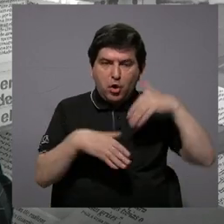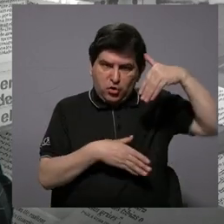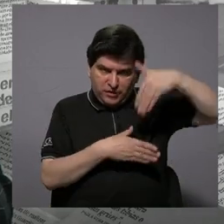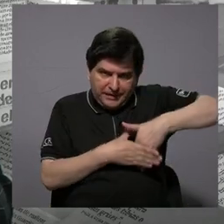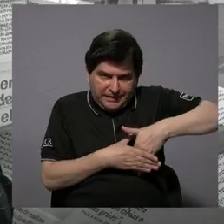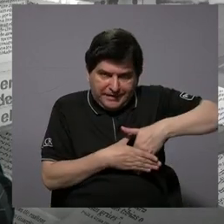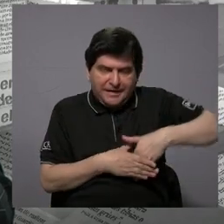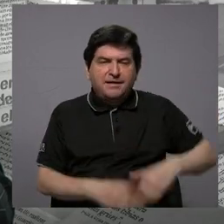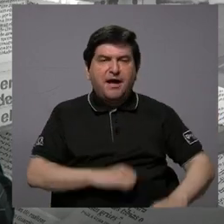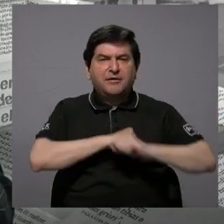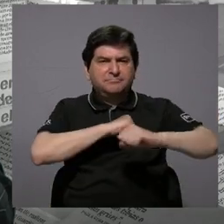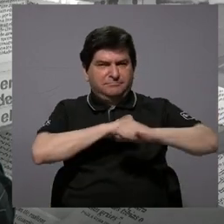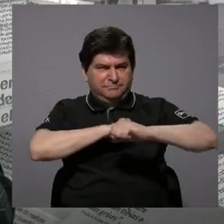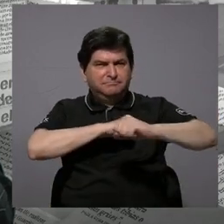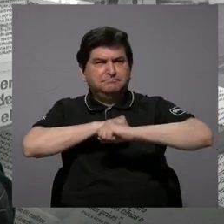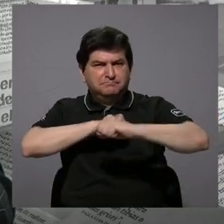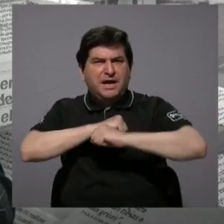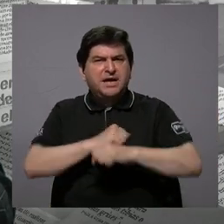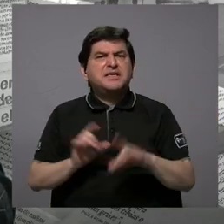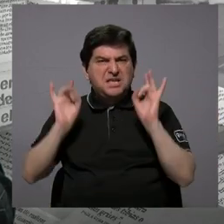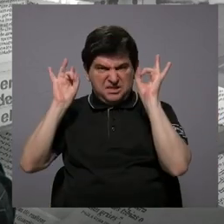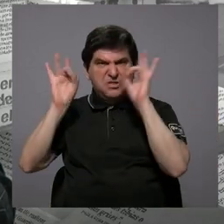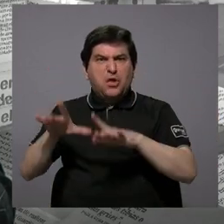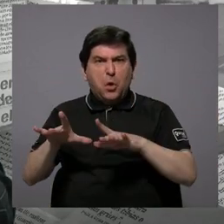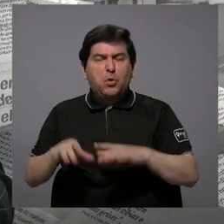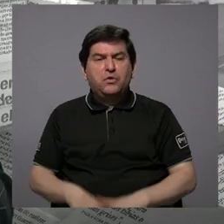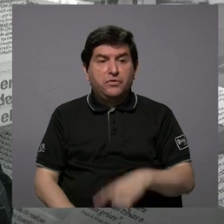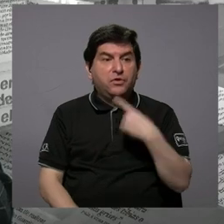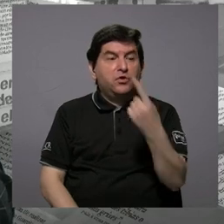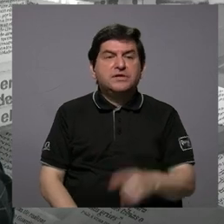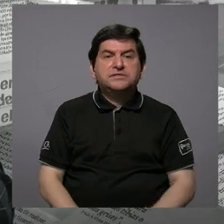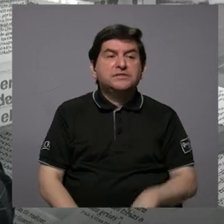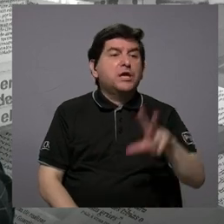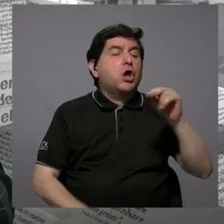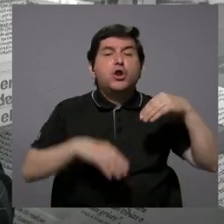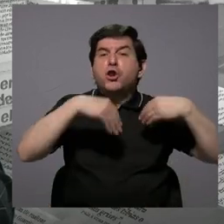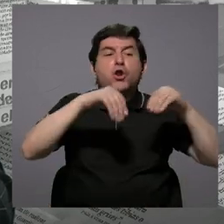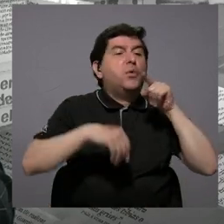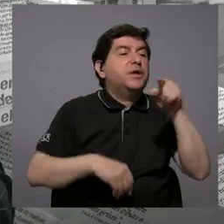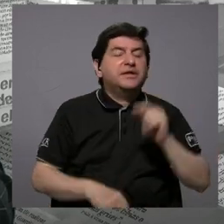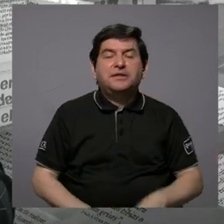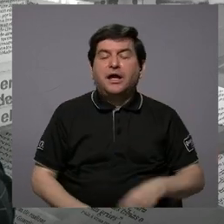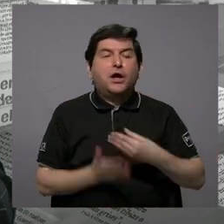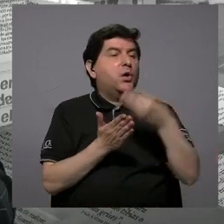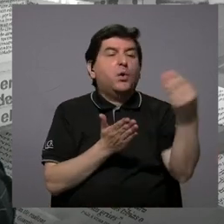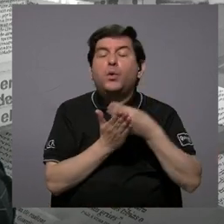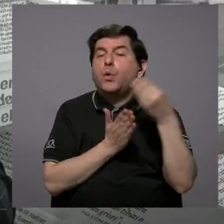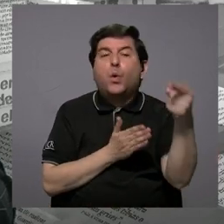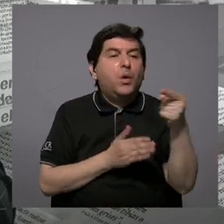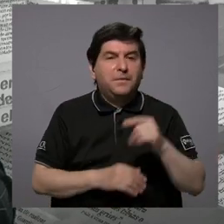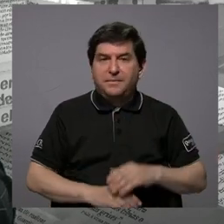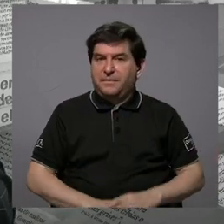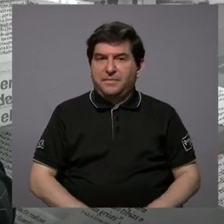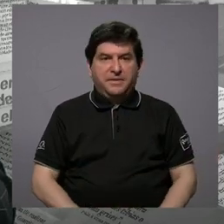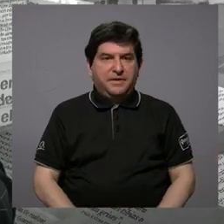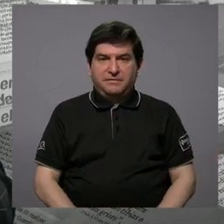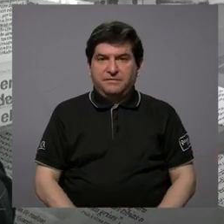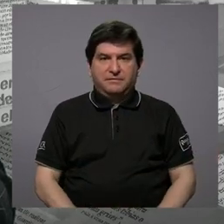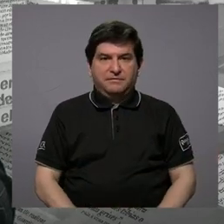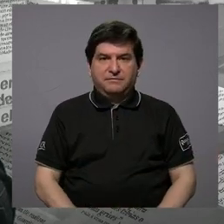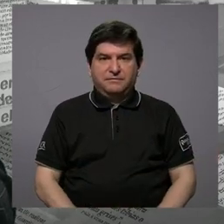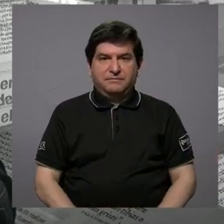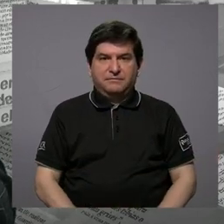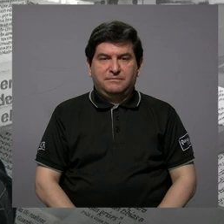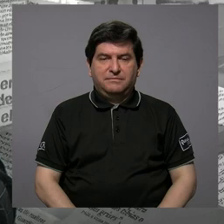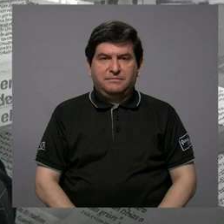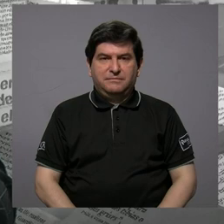hubo una campaña realmente de odio, donde se decía no le vendan, no le compren. En realidad,